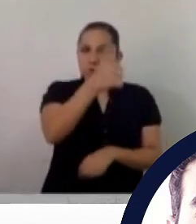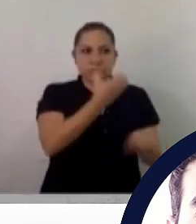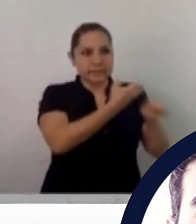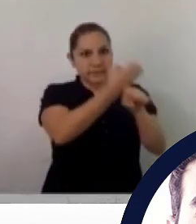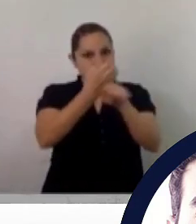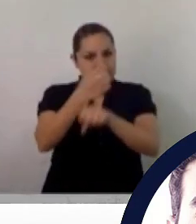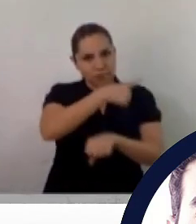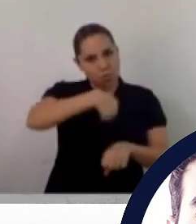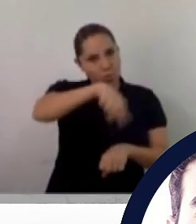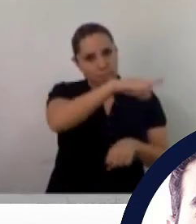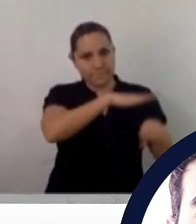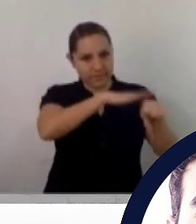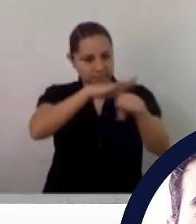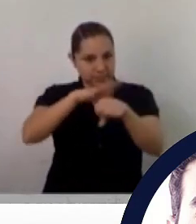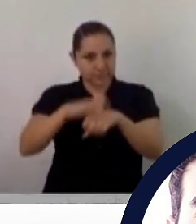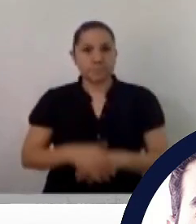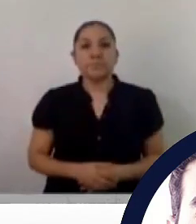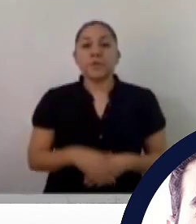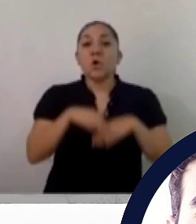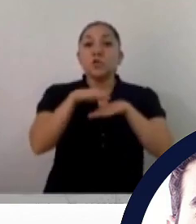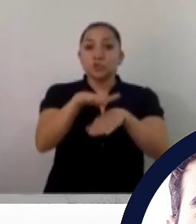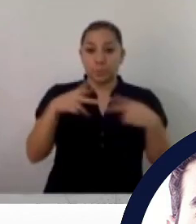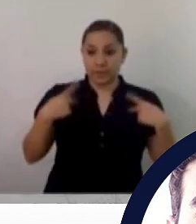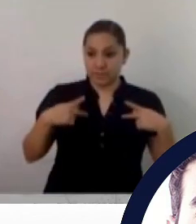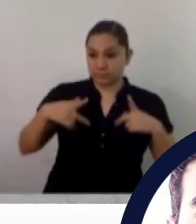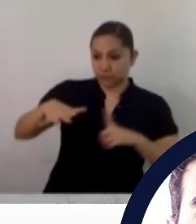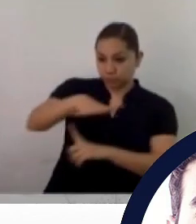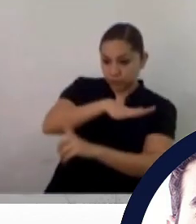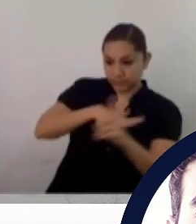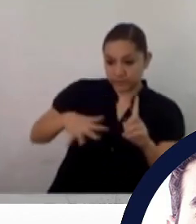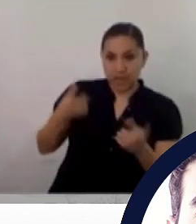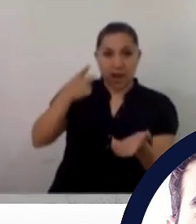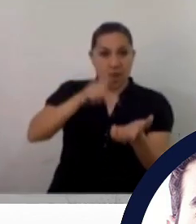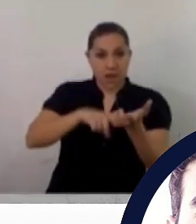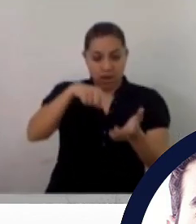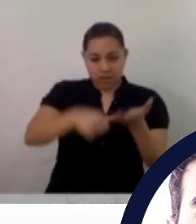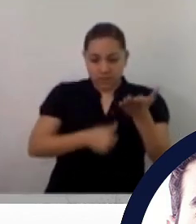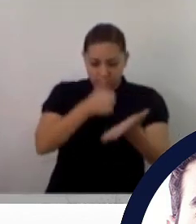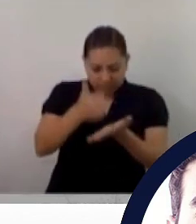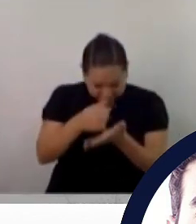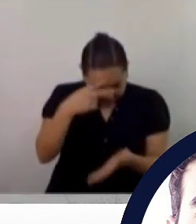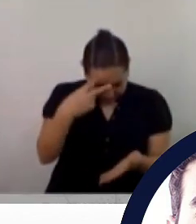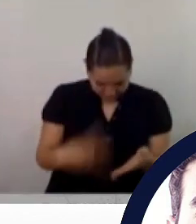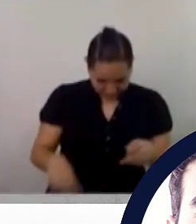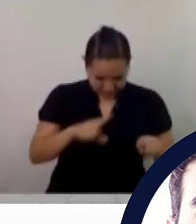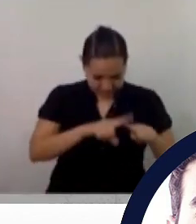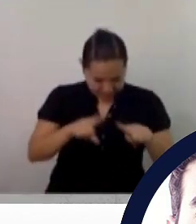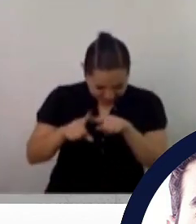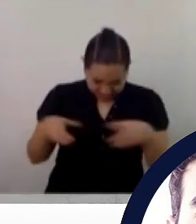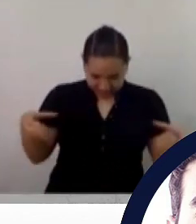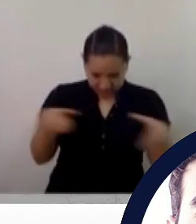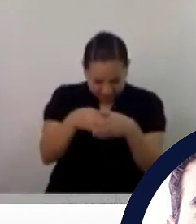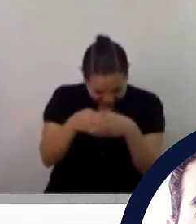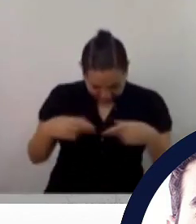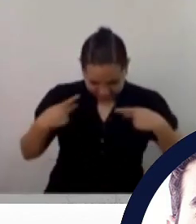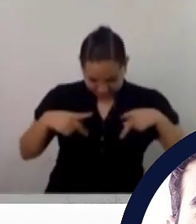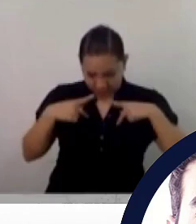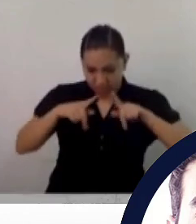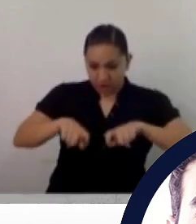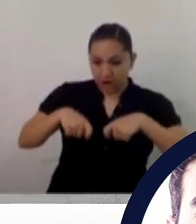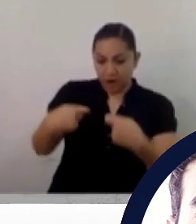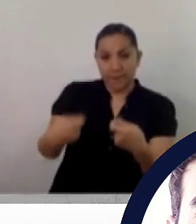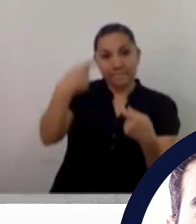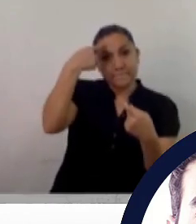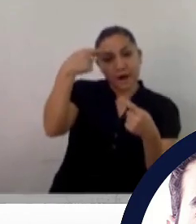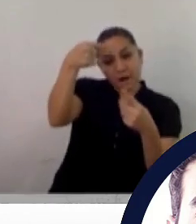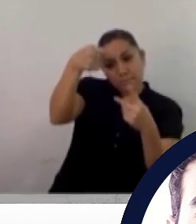combate a la corrupción es uno de los indicadores, uno de los casi 100 indicadores que medimos para todos los estados y que los juntamos